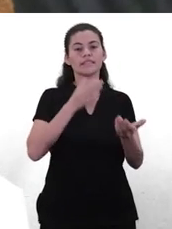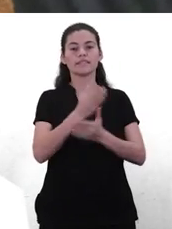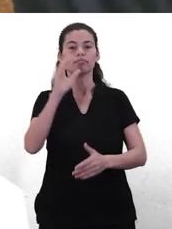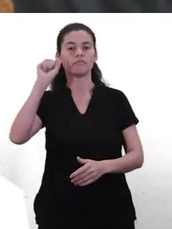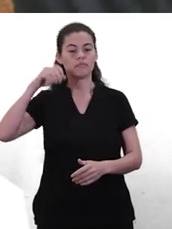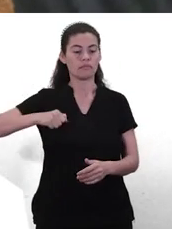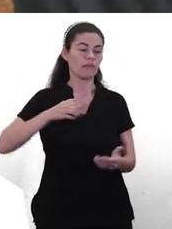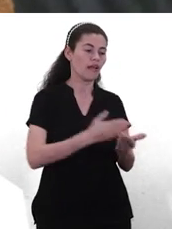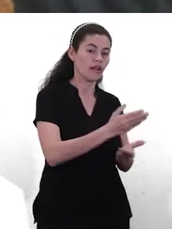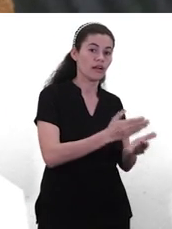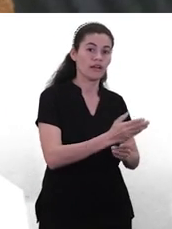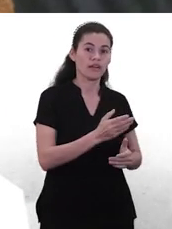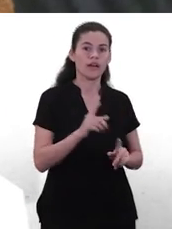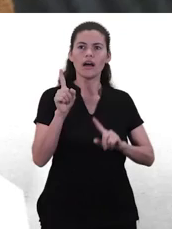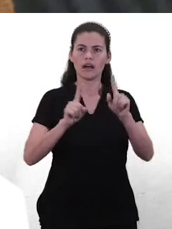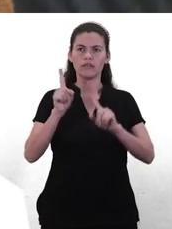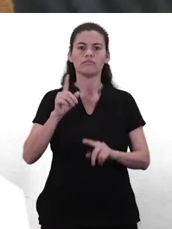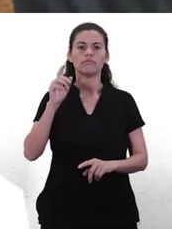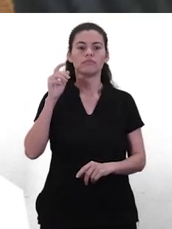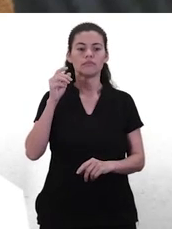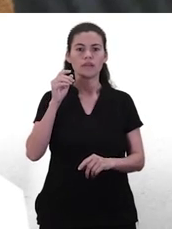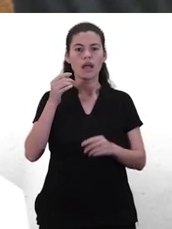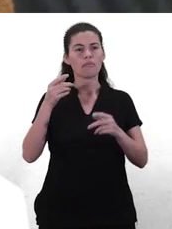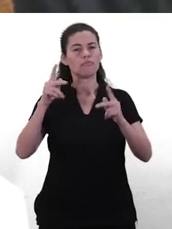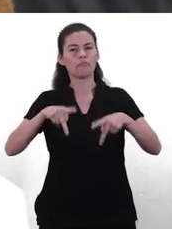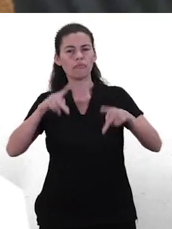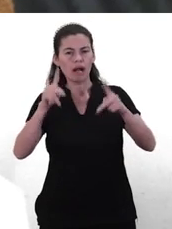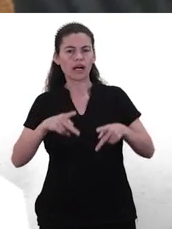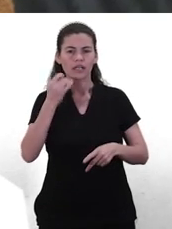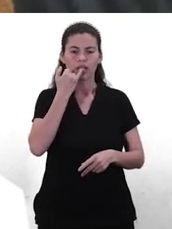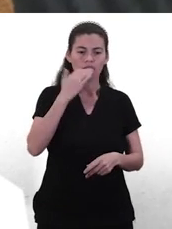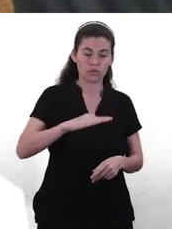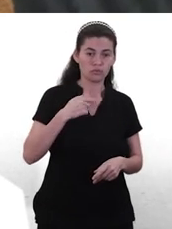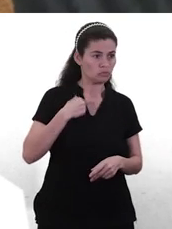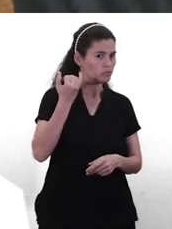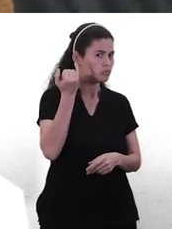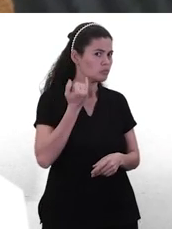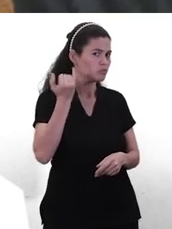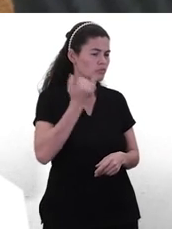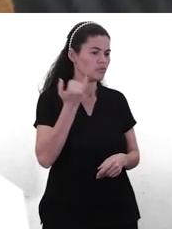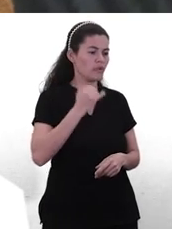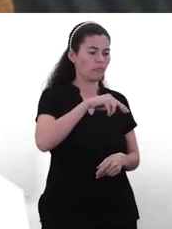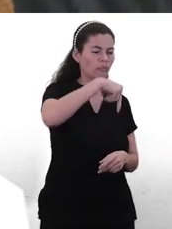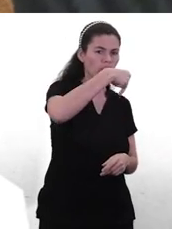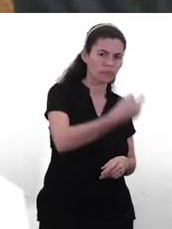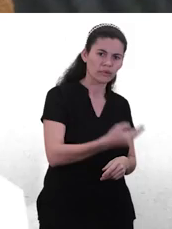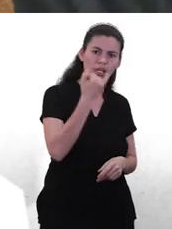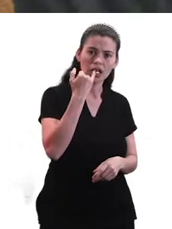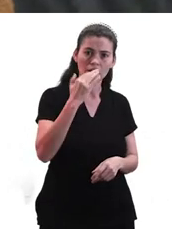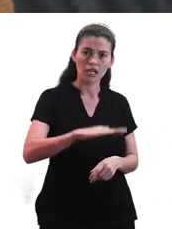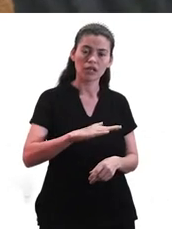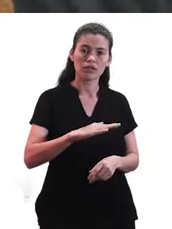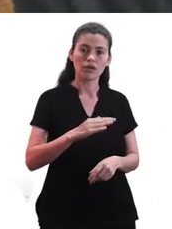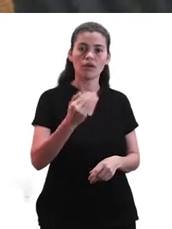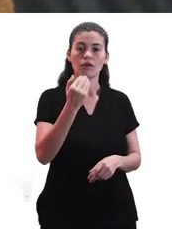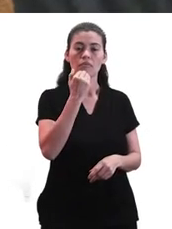Estuve leyendo que hoy se dan situaciones donde los niños se caen jugando y no se levantan. Y no, se levantan porque no